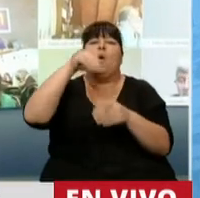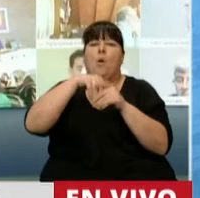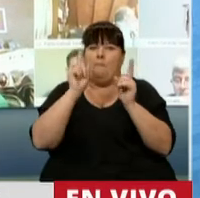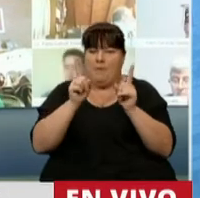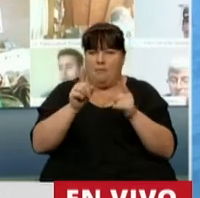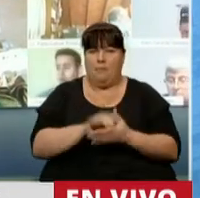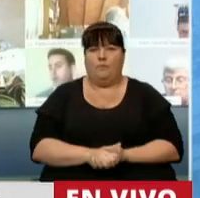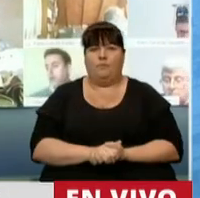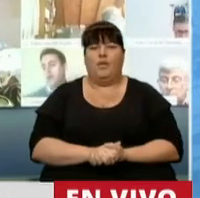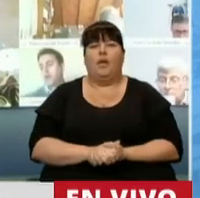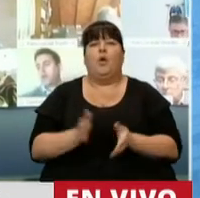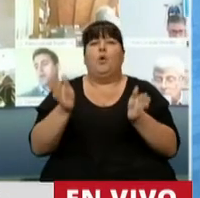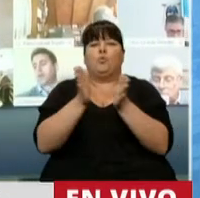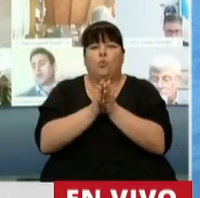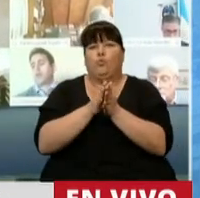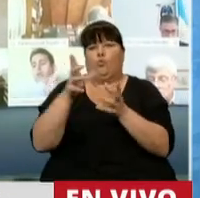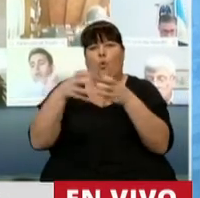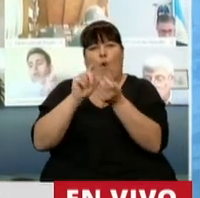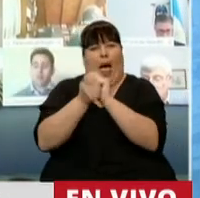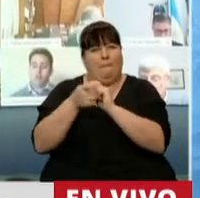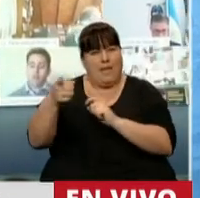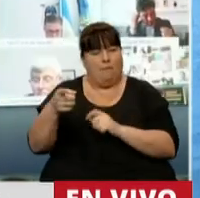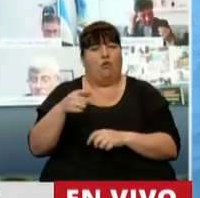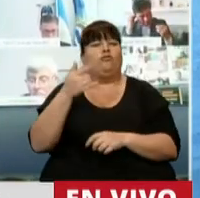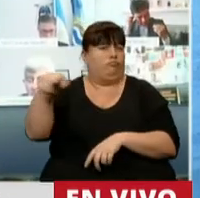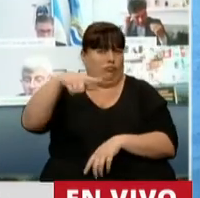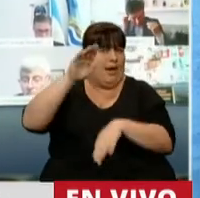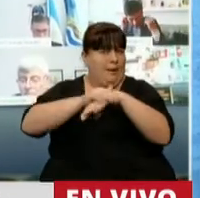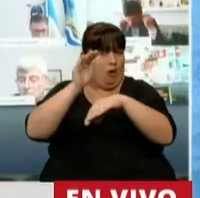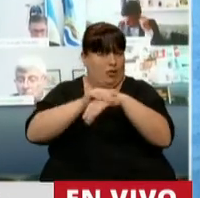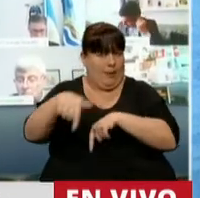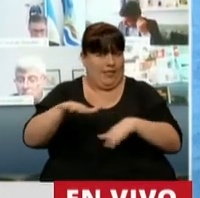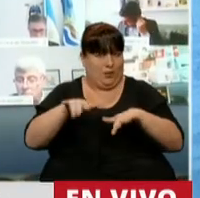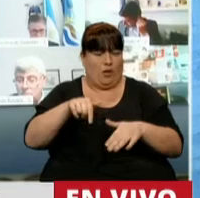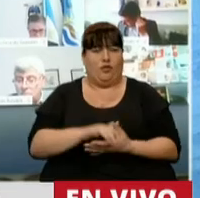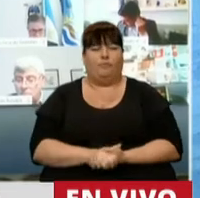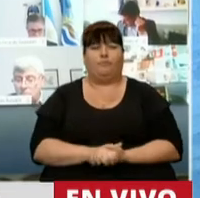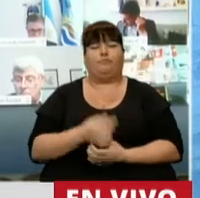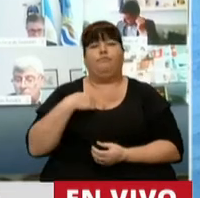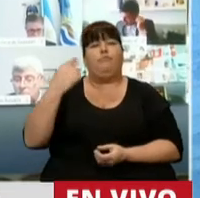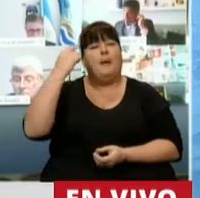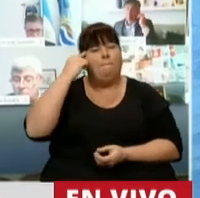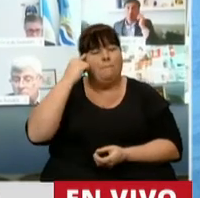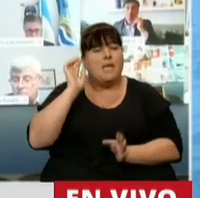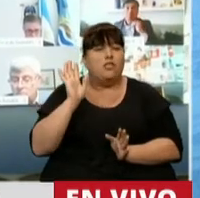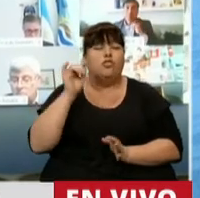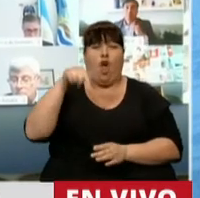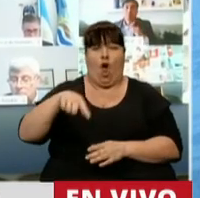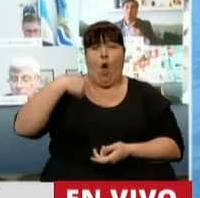esto, junto con Cambiemos, son responsables de esta situación. Creo que esta